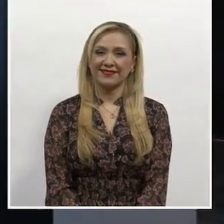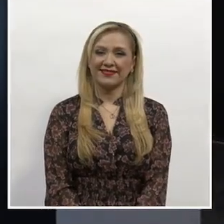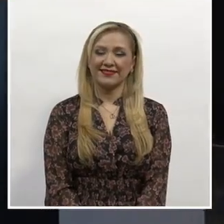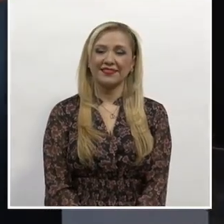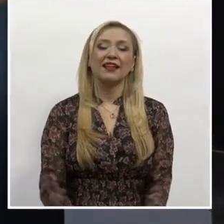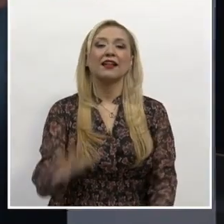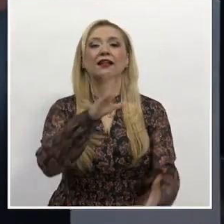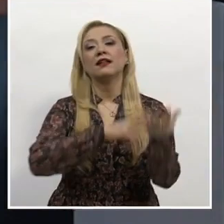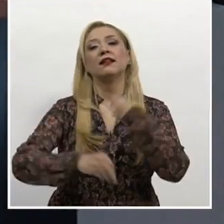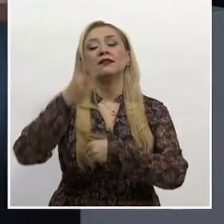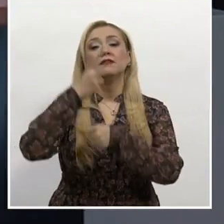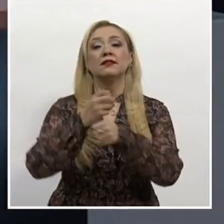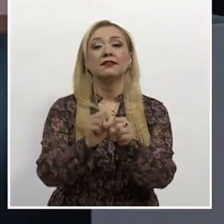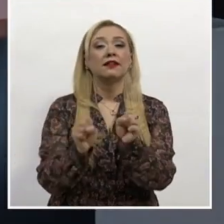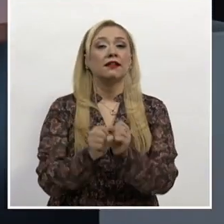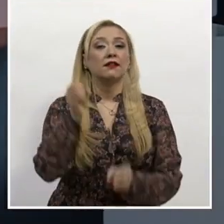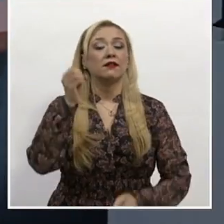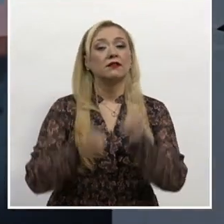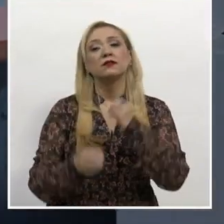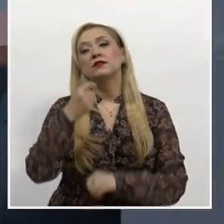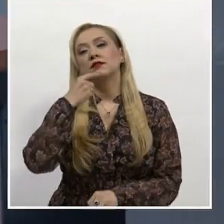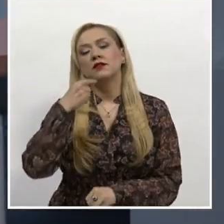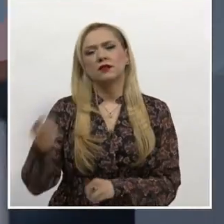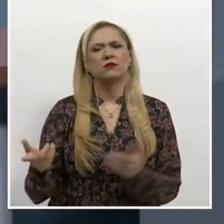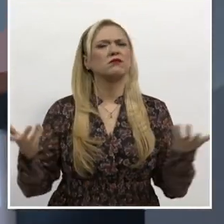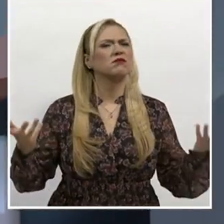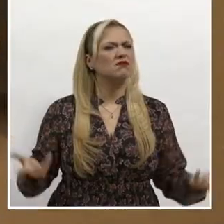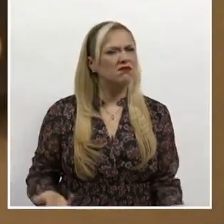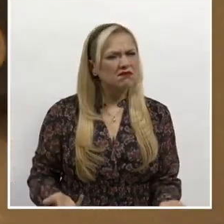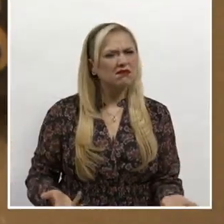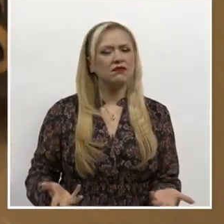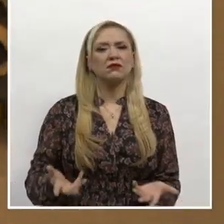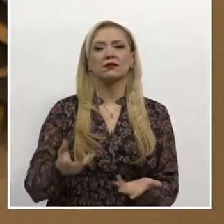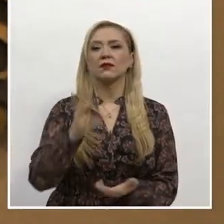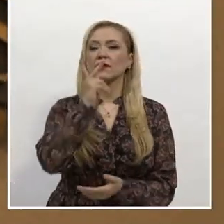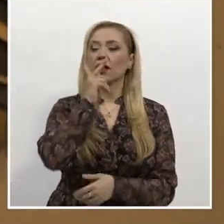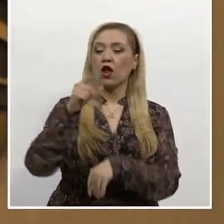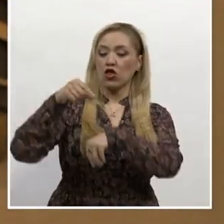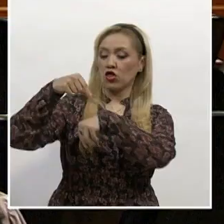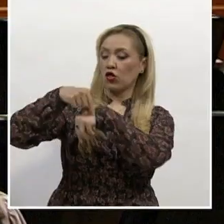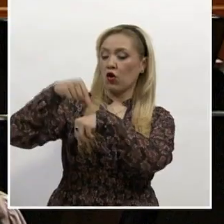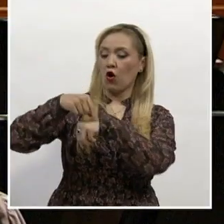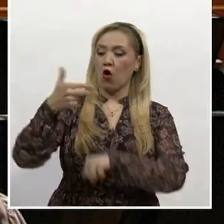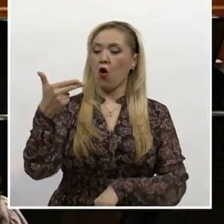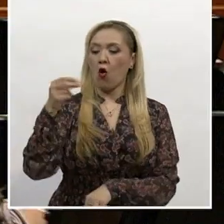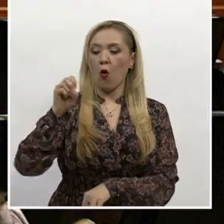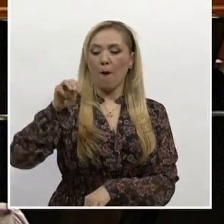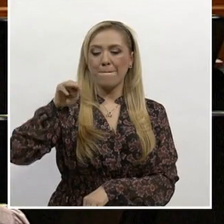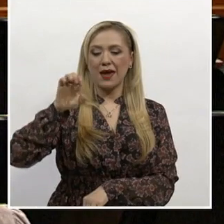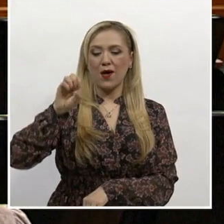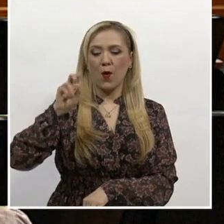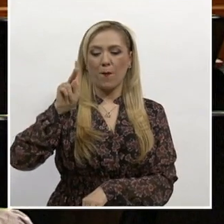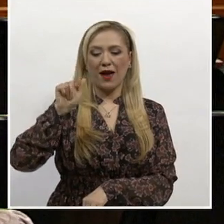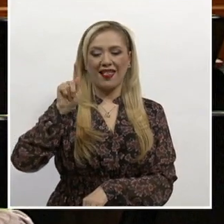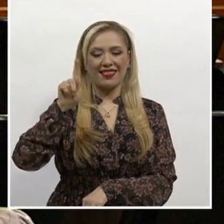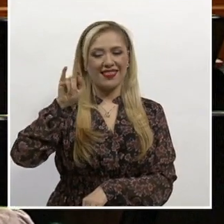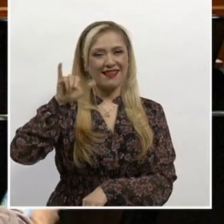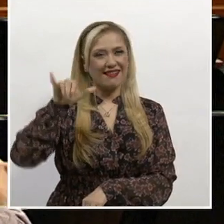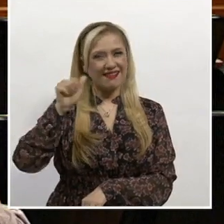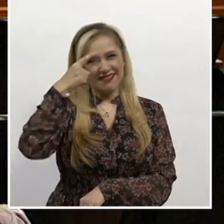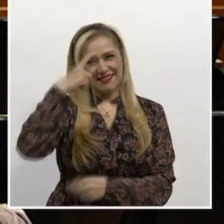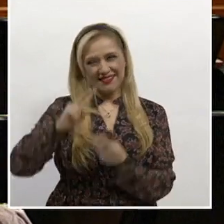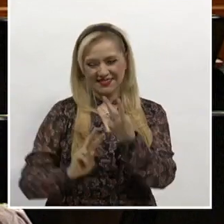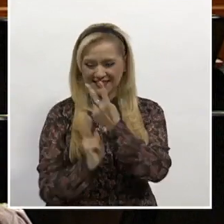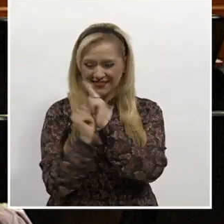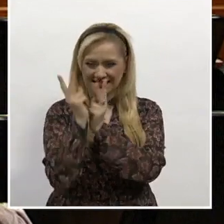Por su parte, la Segunda Sala de la Corte estableció como criterio que la expresión médicos homeópatas comprende a quienes recibieron formación en dicha